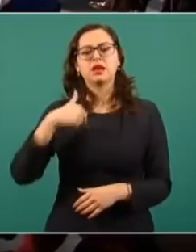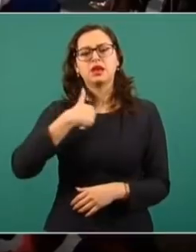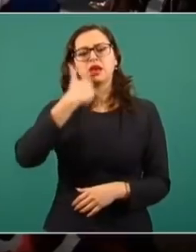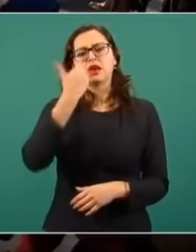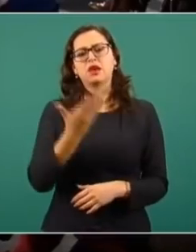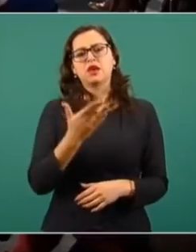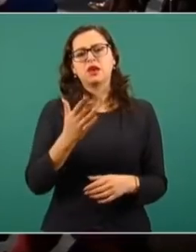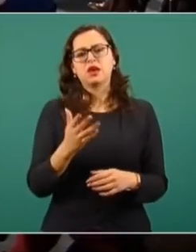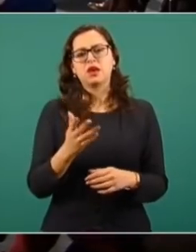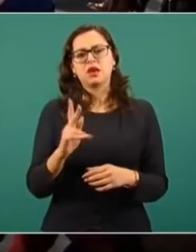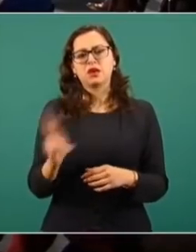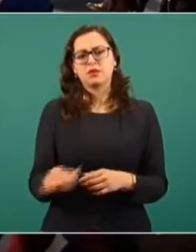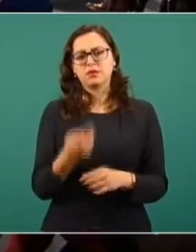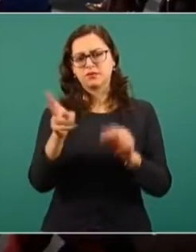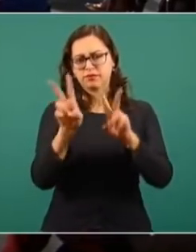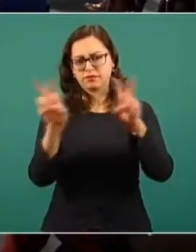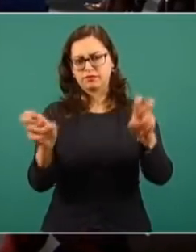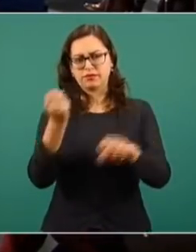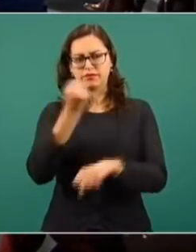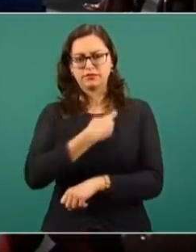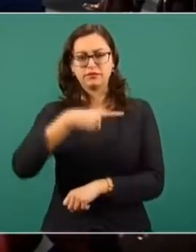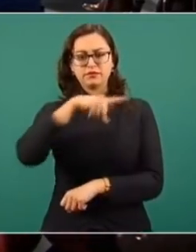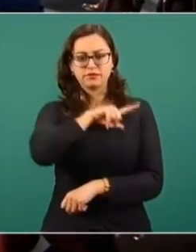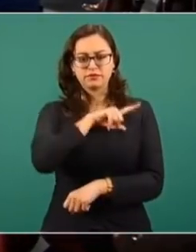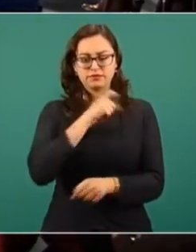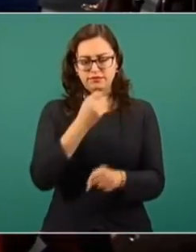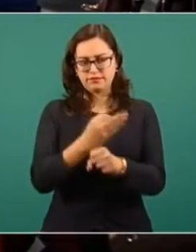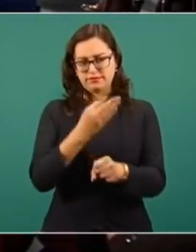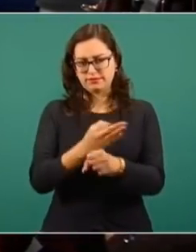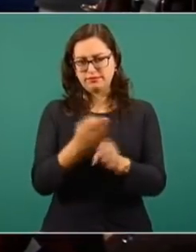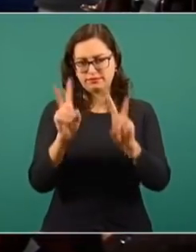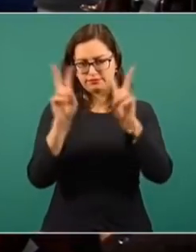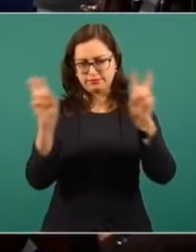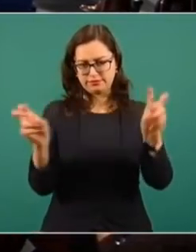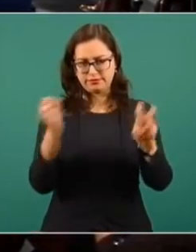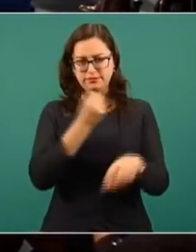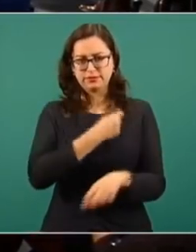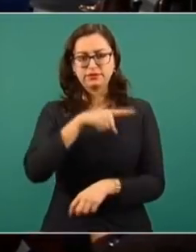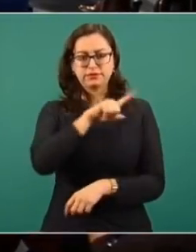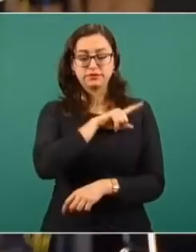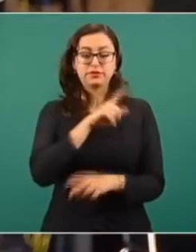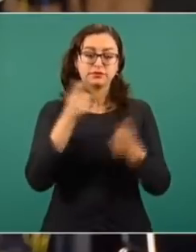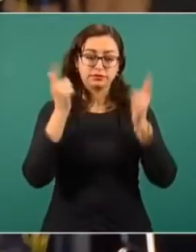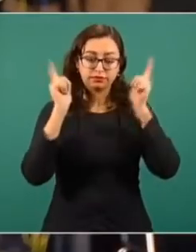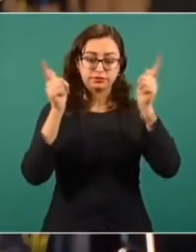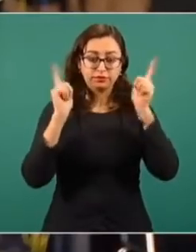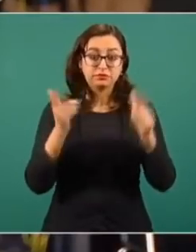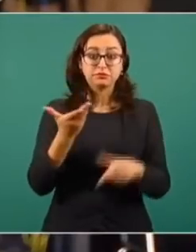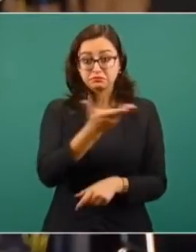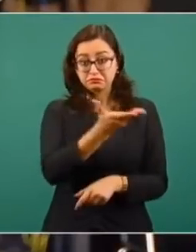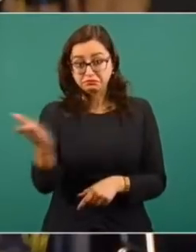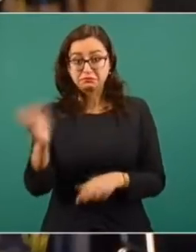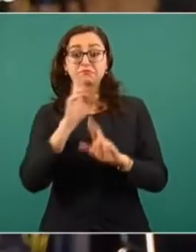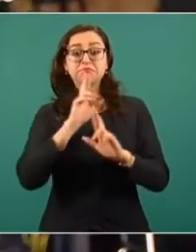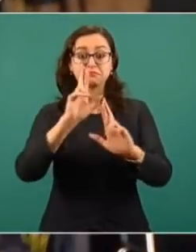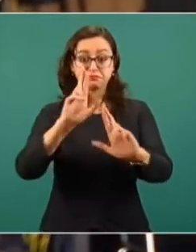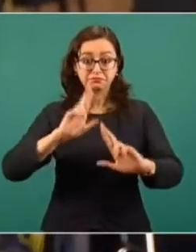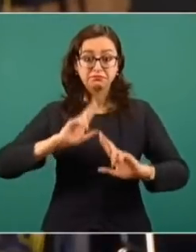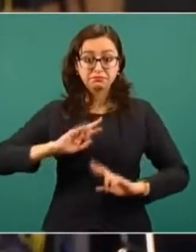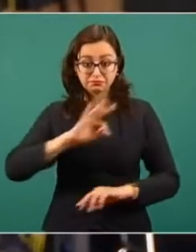pulso de la salud, que es el día de hoy, temas al respecto. A ver si me pudieran responder los